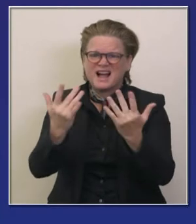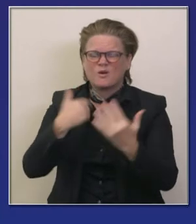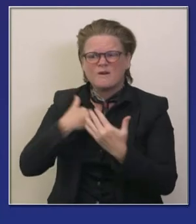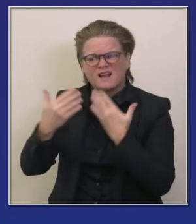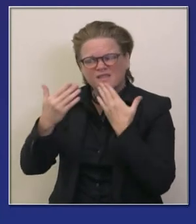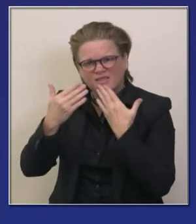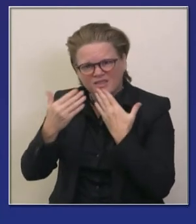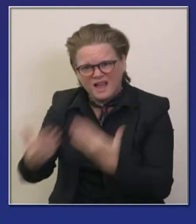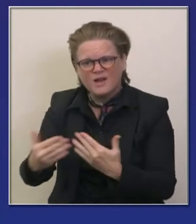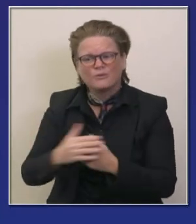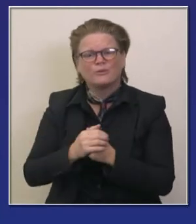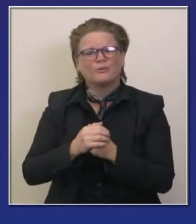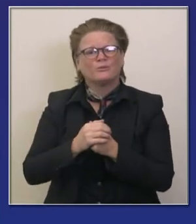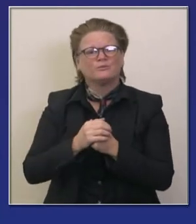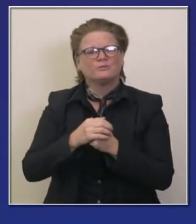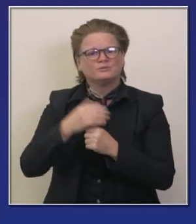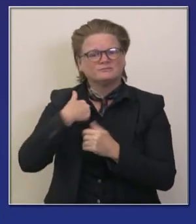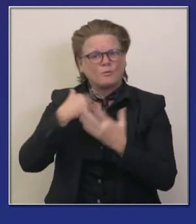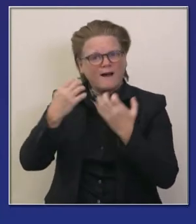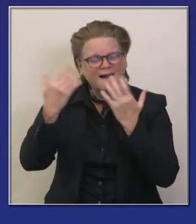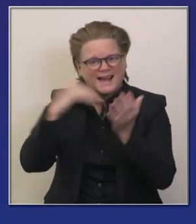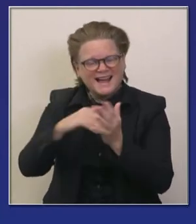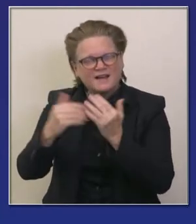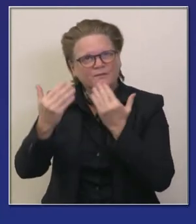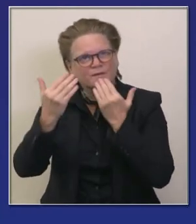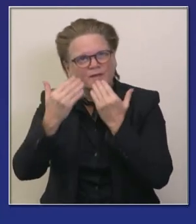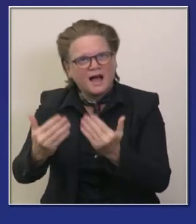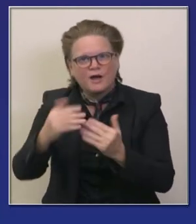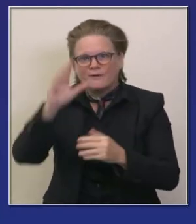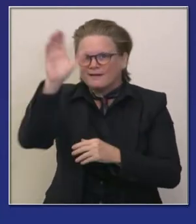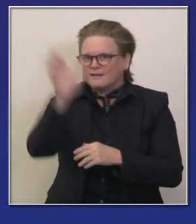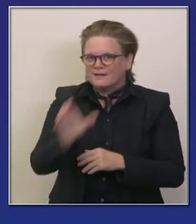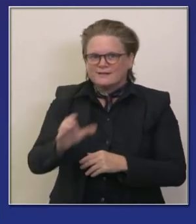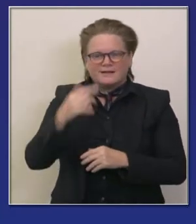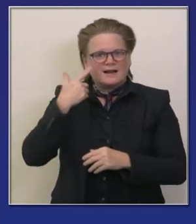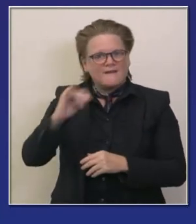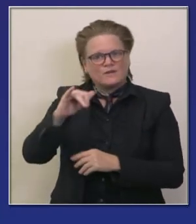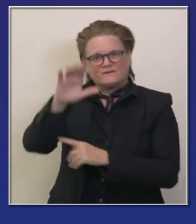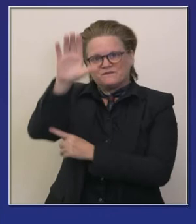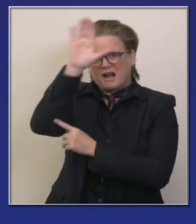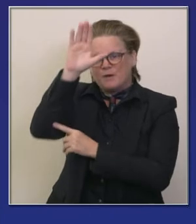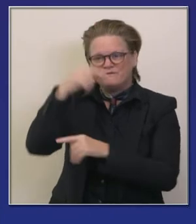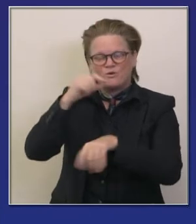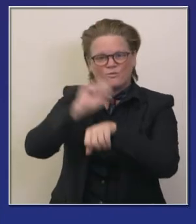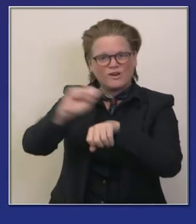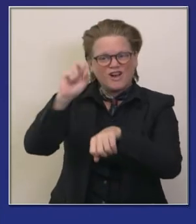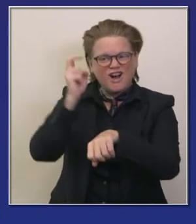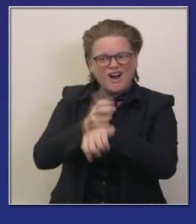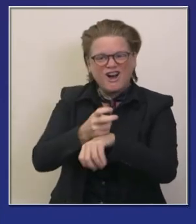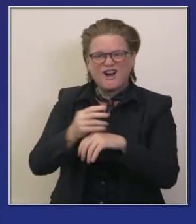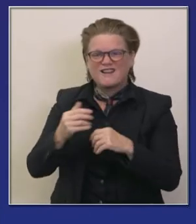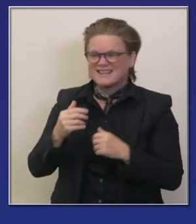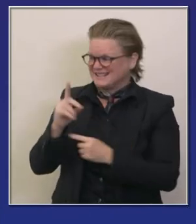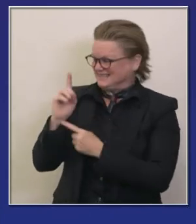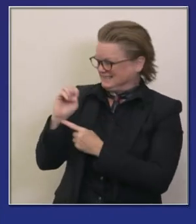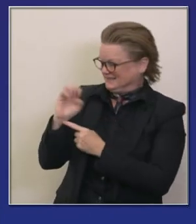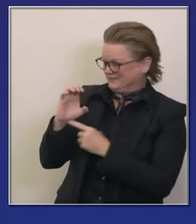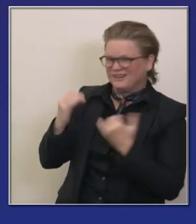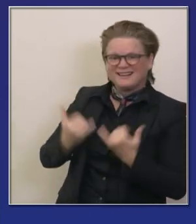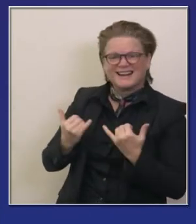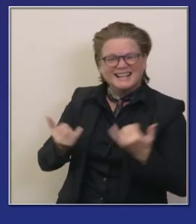a los hombres y mujeres que han estado trabajando tan arduamente extendiendo su trabajo hasta diciembre